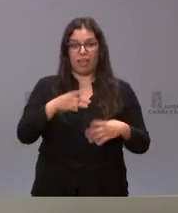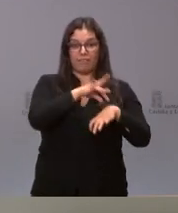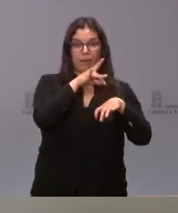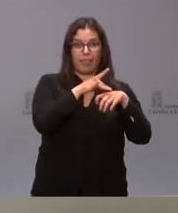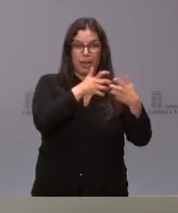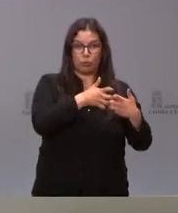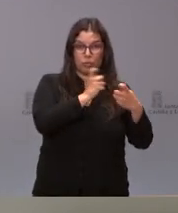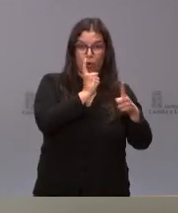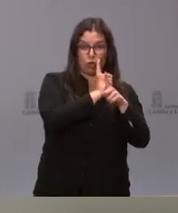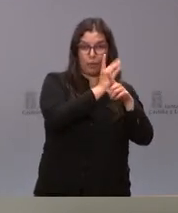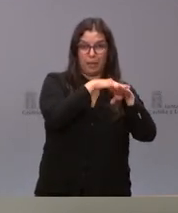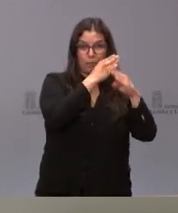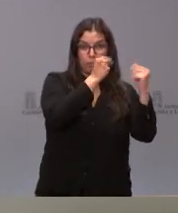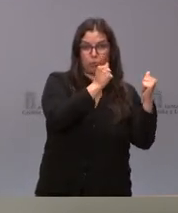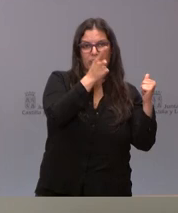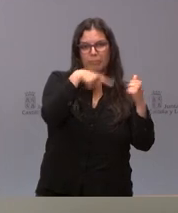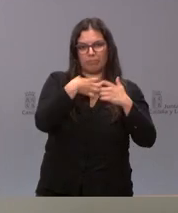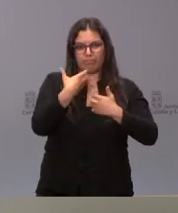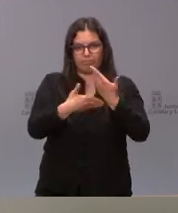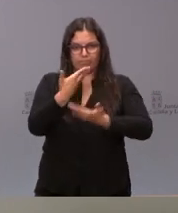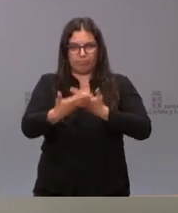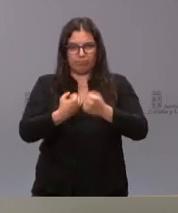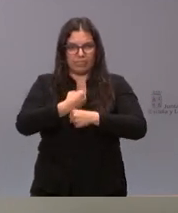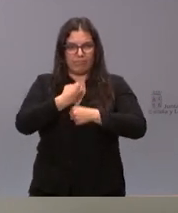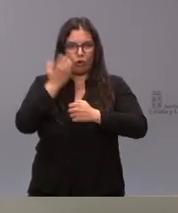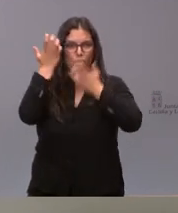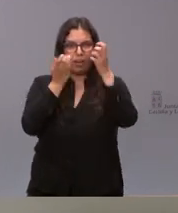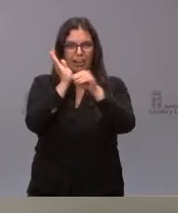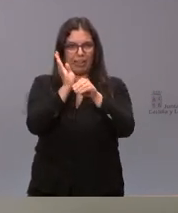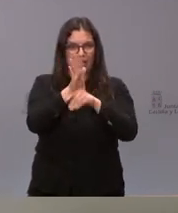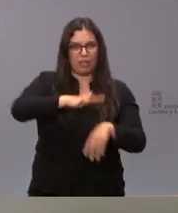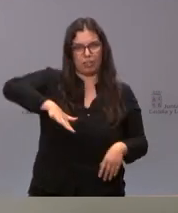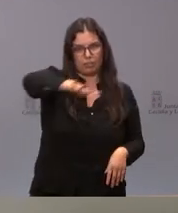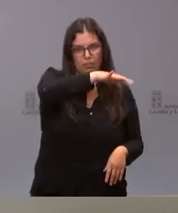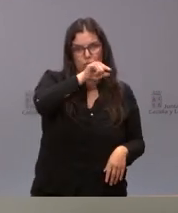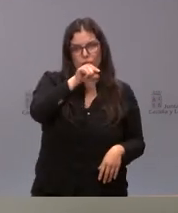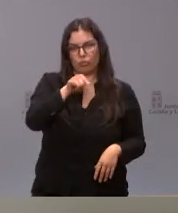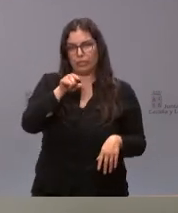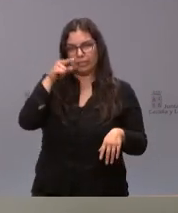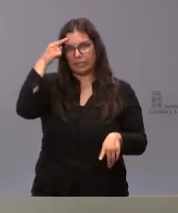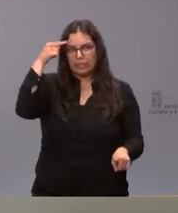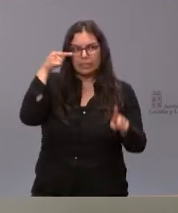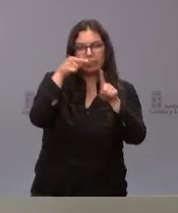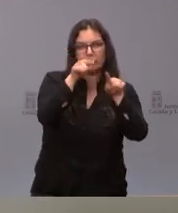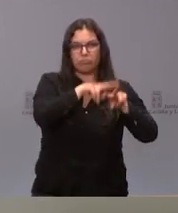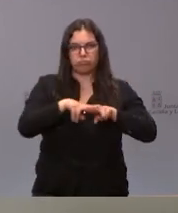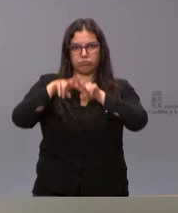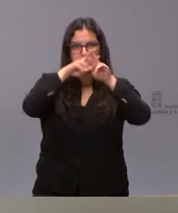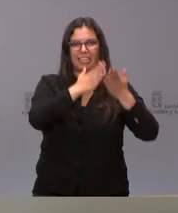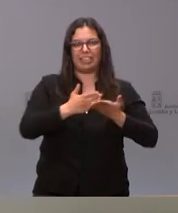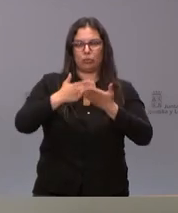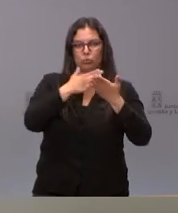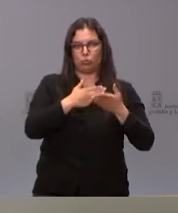con el funcionamiento de la actividad ganadera en el territorio estas son las decisiones que está en este momento estudiando